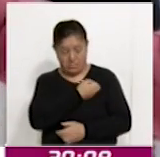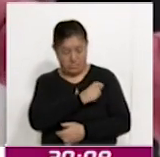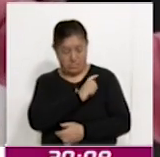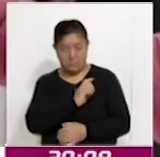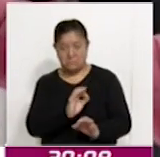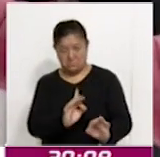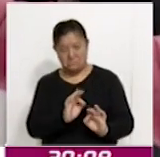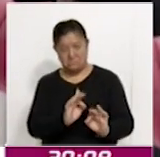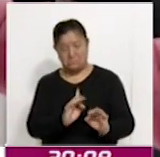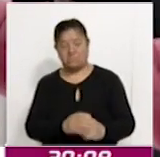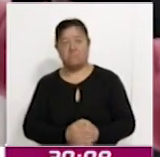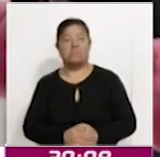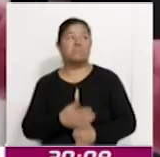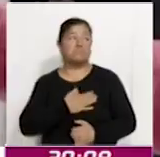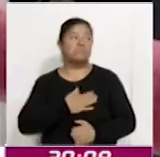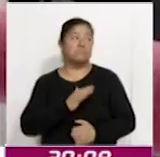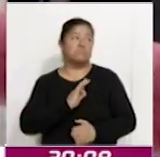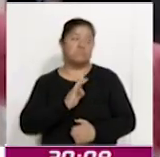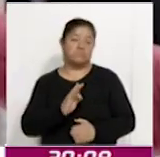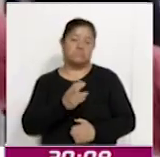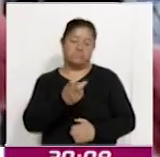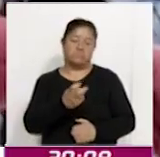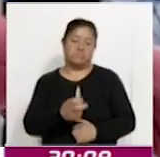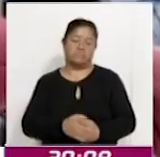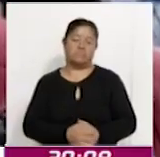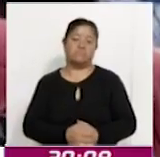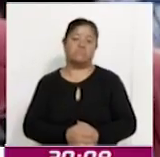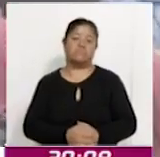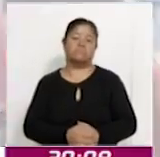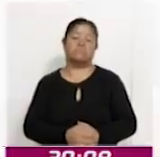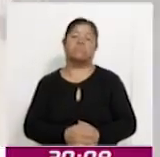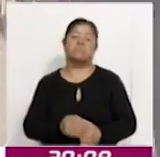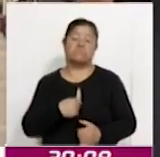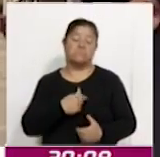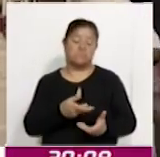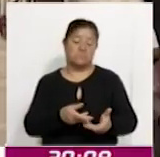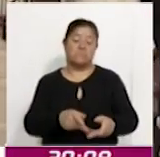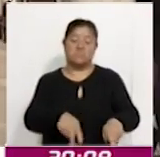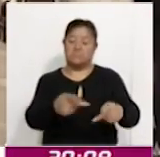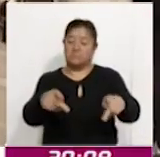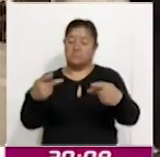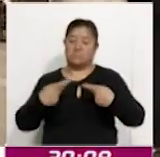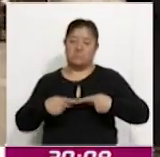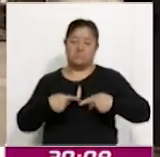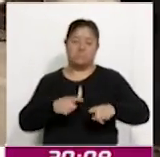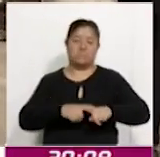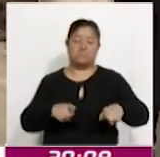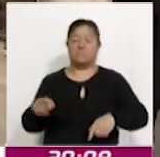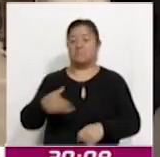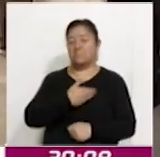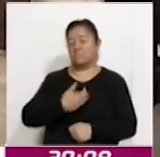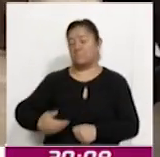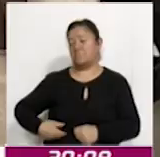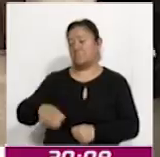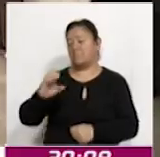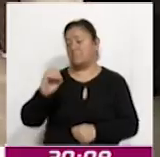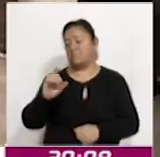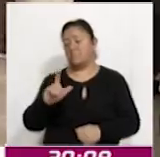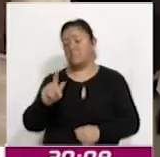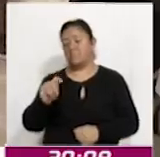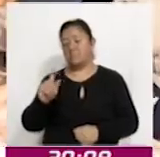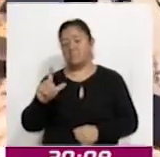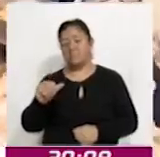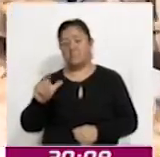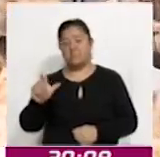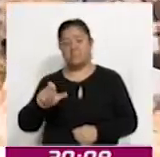y que podamos conocer eso a diferentes personas. El presidente del Colegio de Tlaxcala enfatizó que